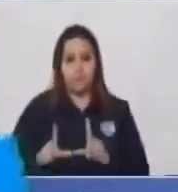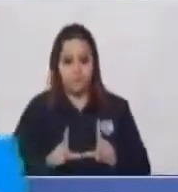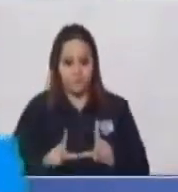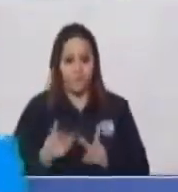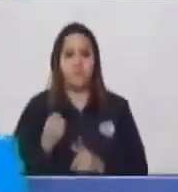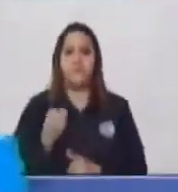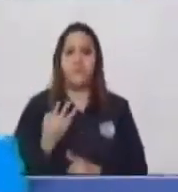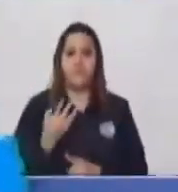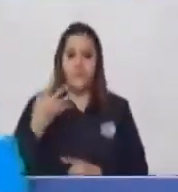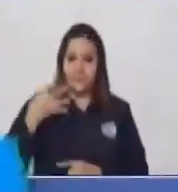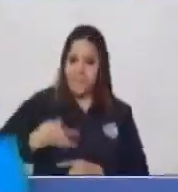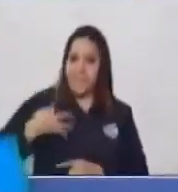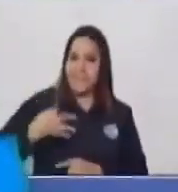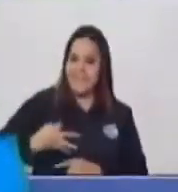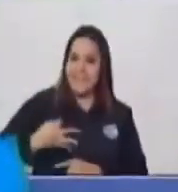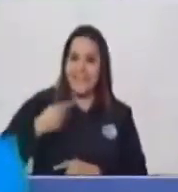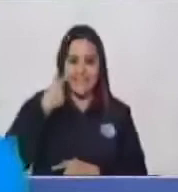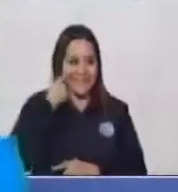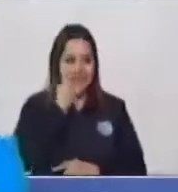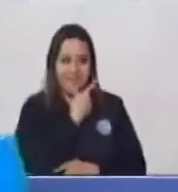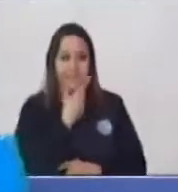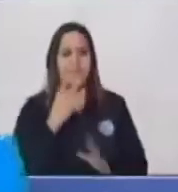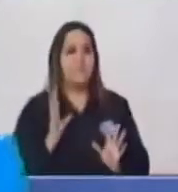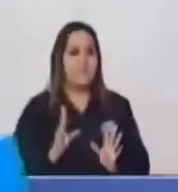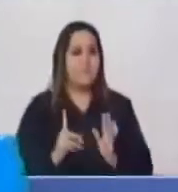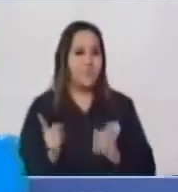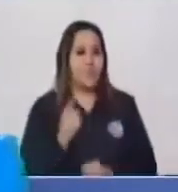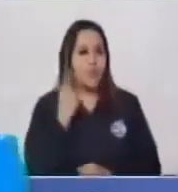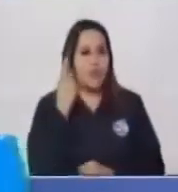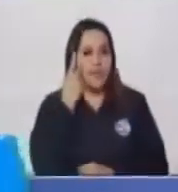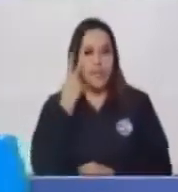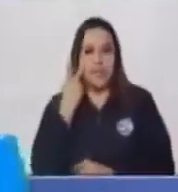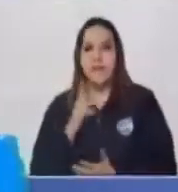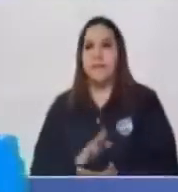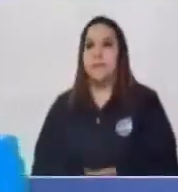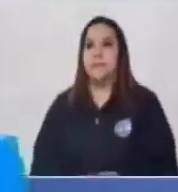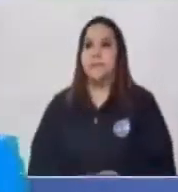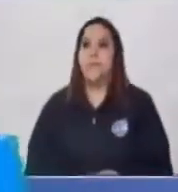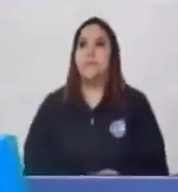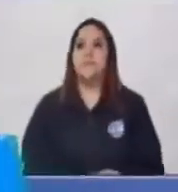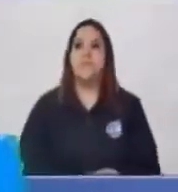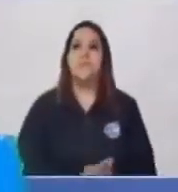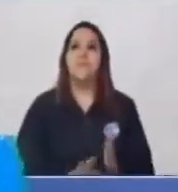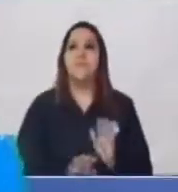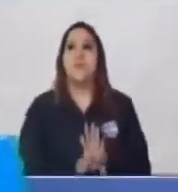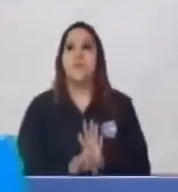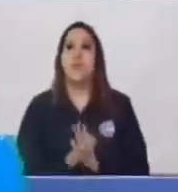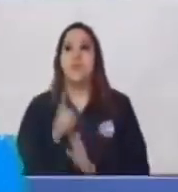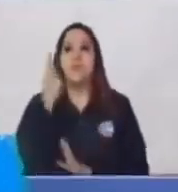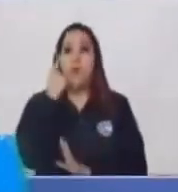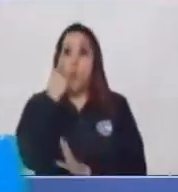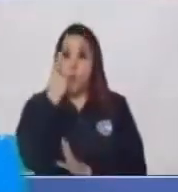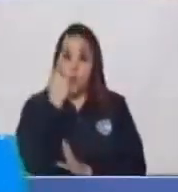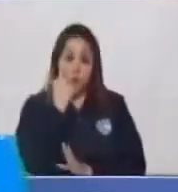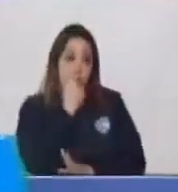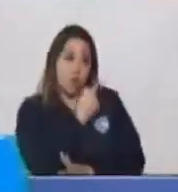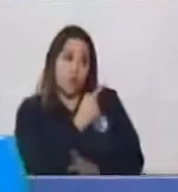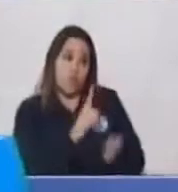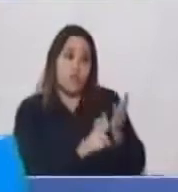Tres Es muy importante Que veamos eso Entonces También cuando leemos un problema